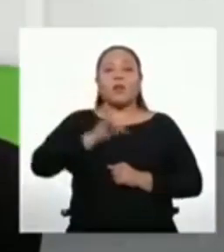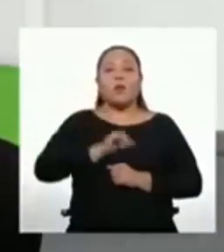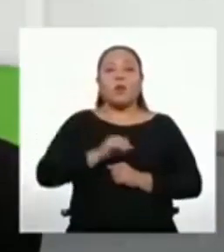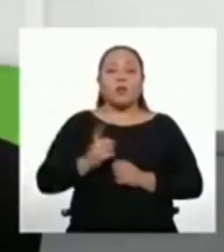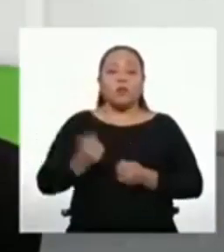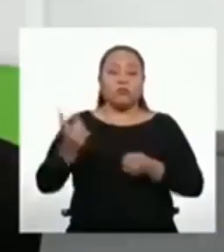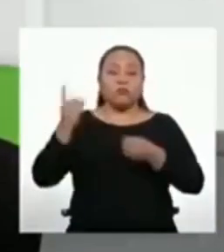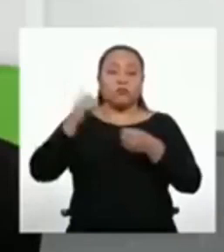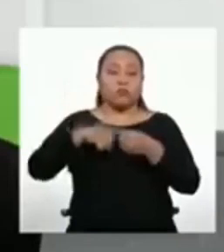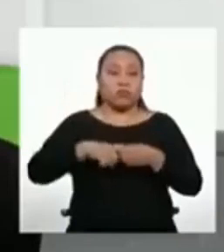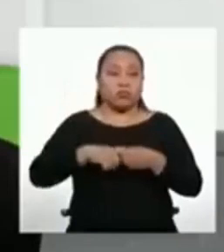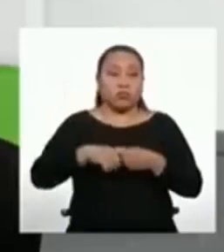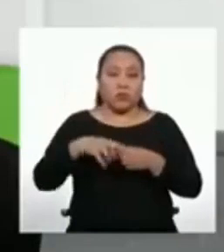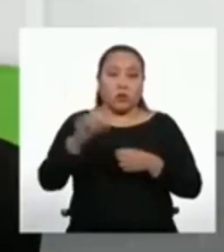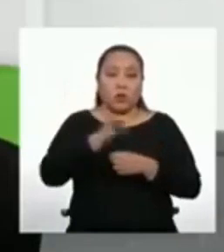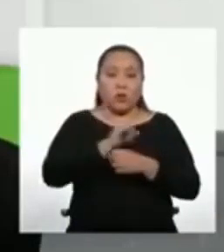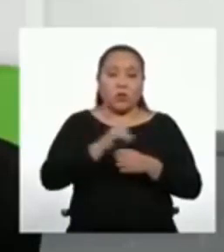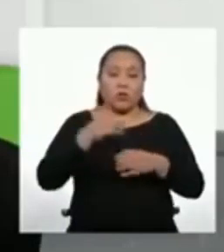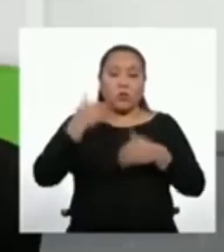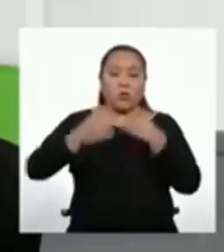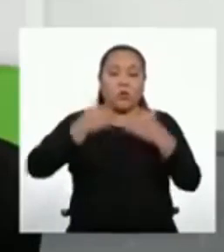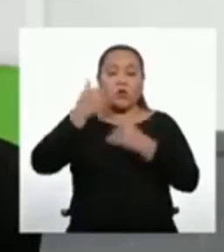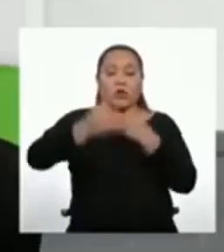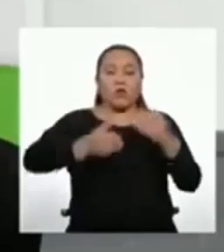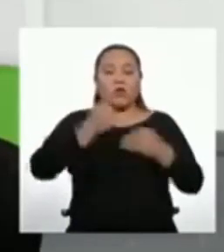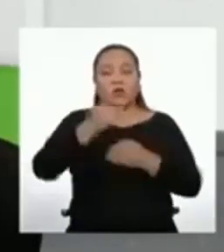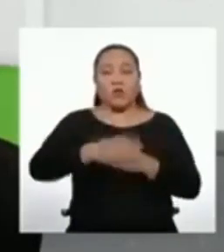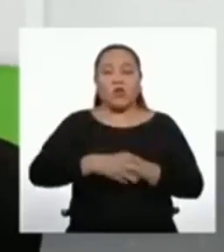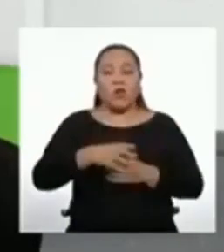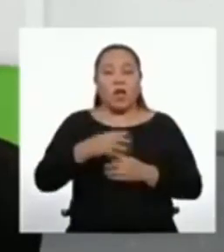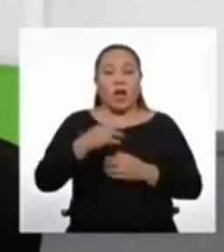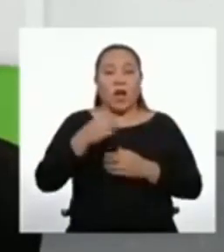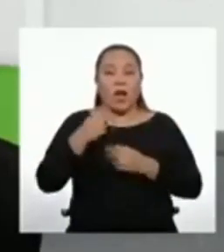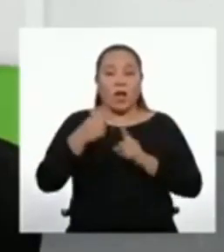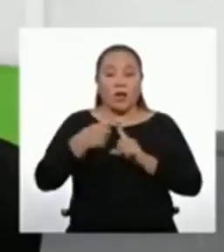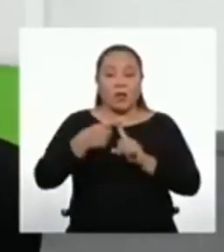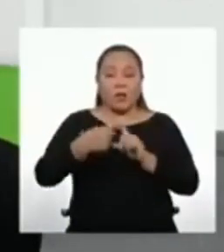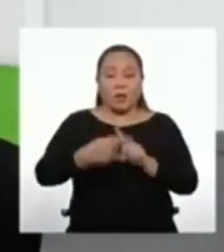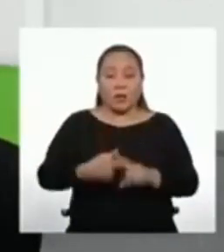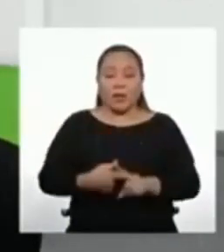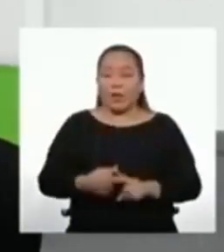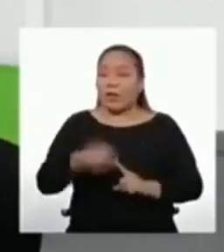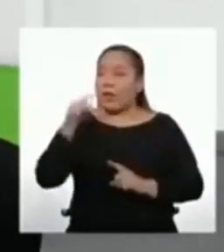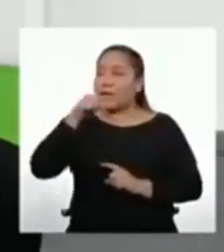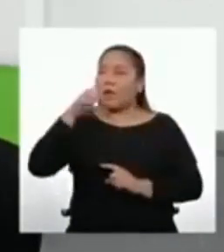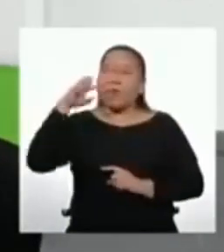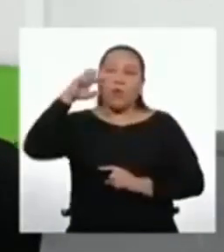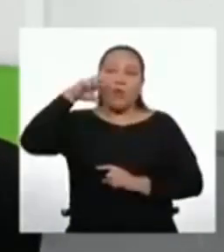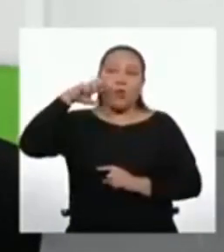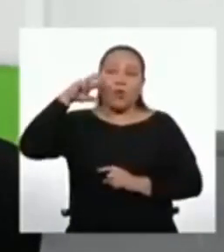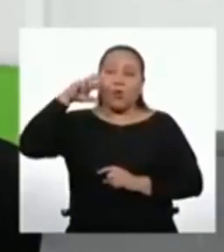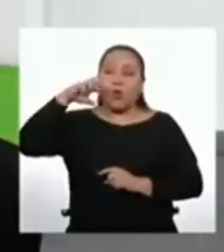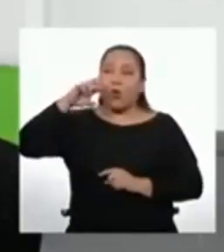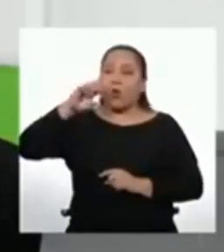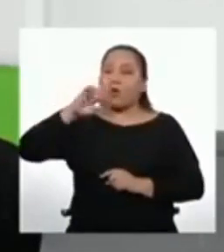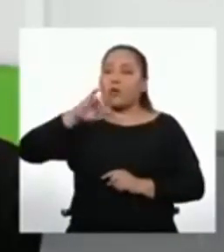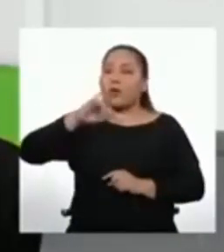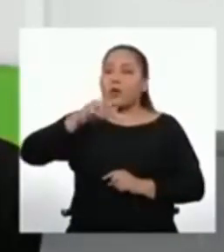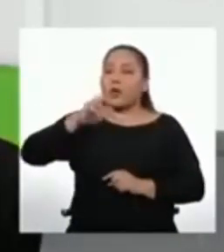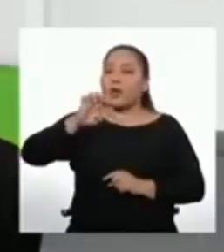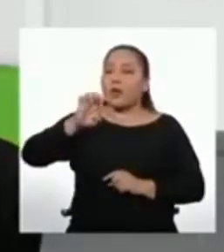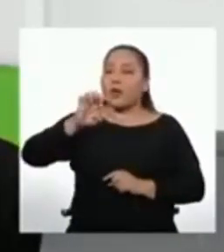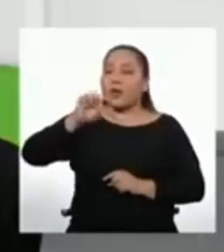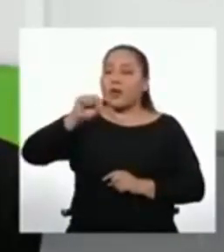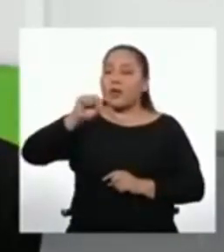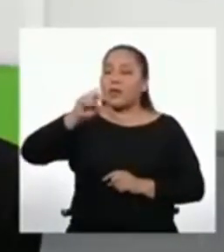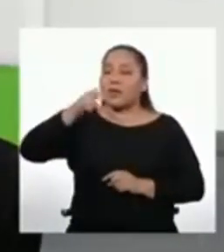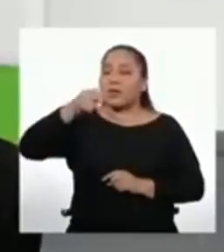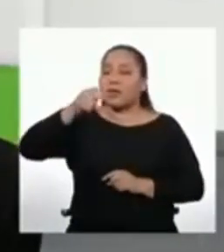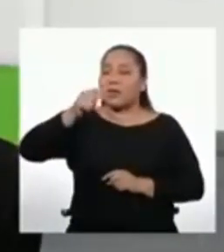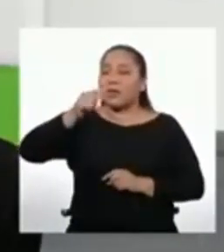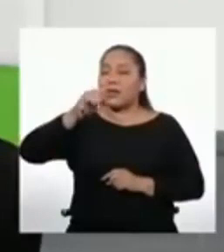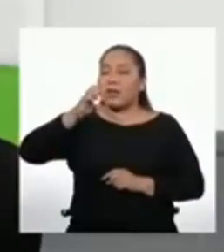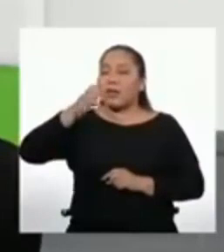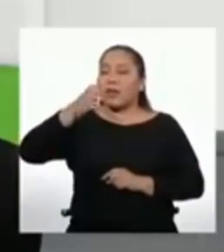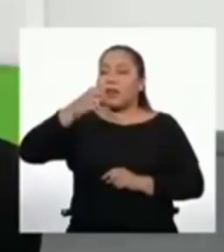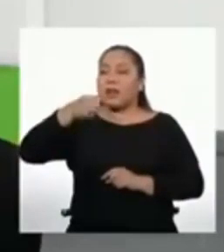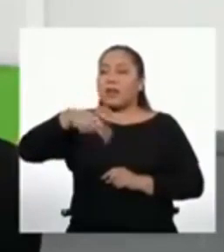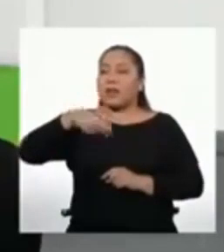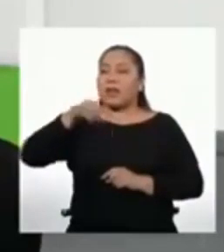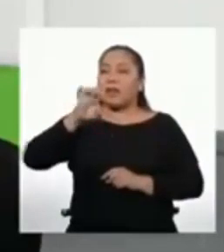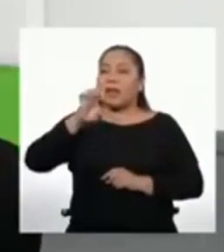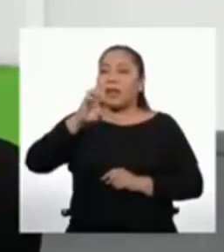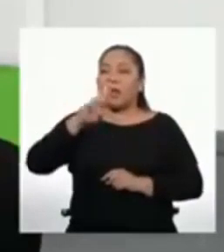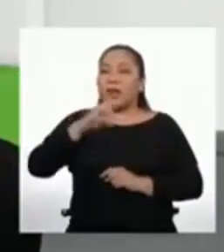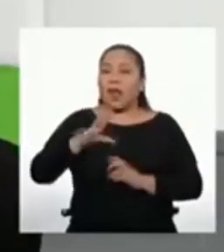segunda pregunta viene desde Juliaca 1. Esther nos consulta algo similar. ¿El conjunto de los números primos